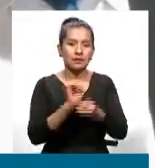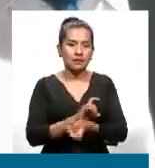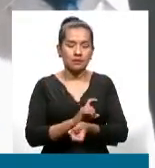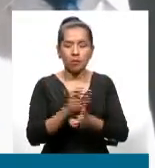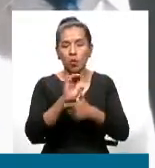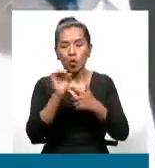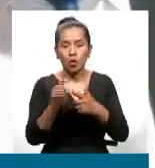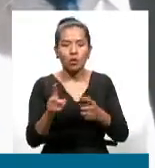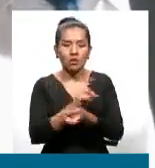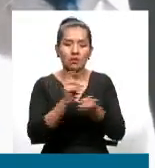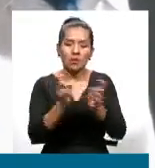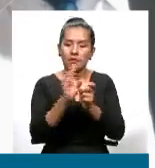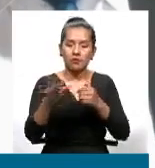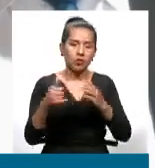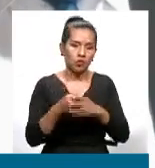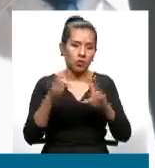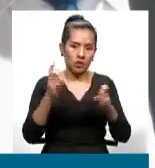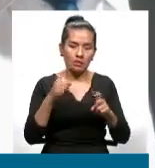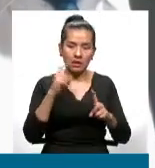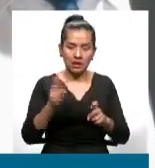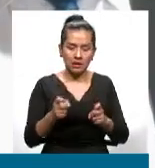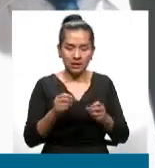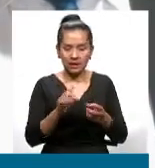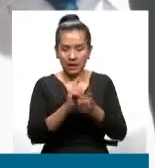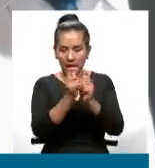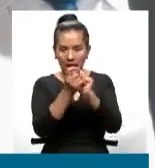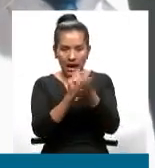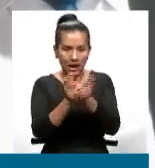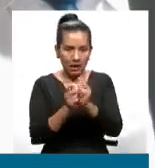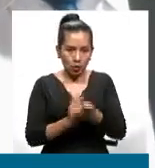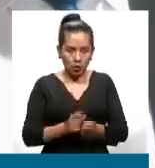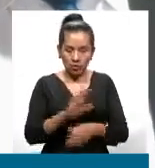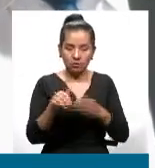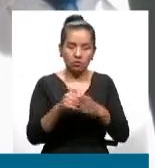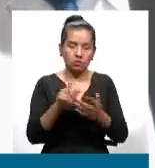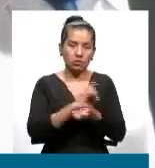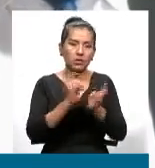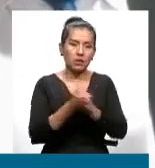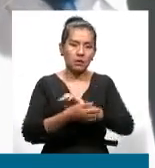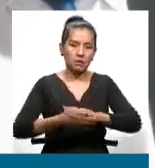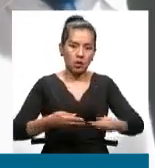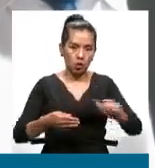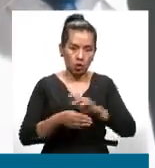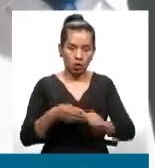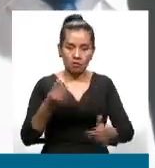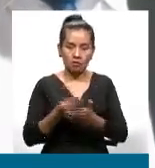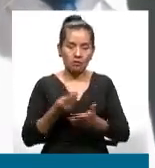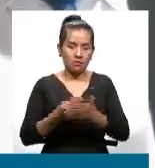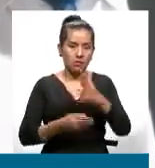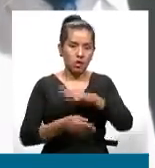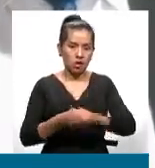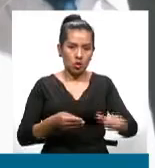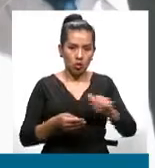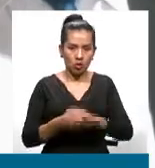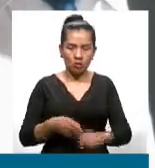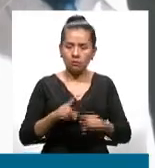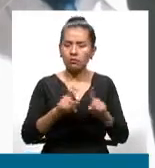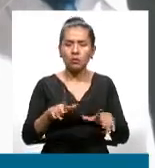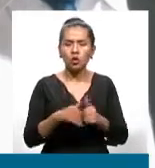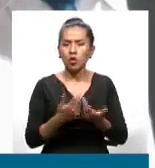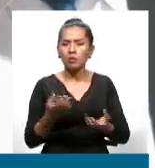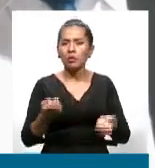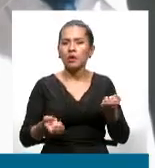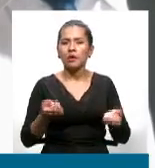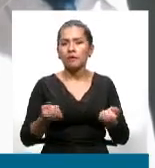transformar ese tipo de cambio, ajustarlo, cambiar el cambio del dólar, el precio del dólar. ¿Cómo se ha evaluado